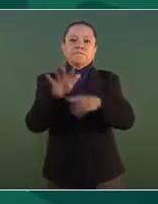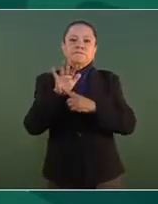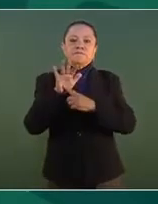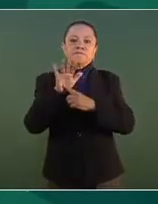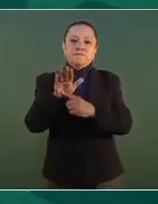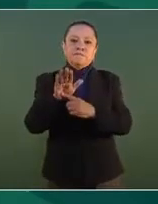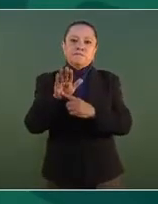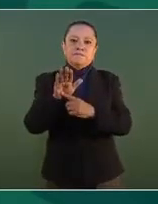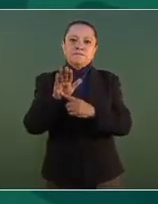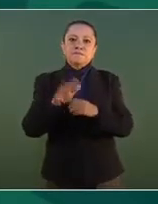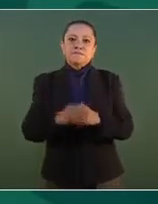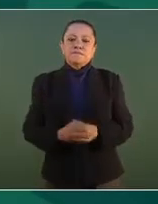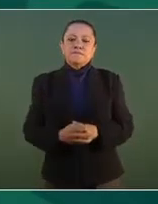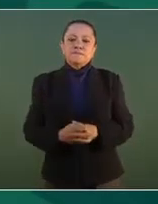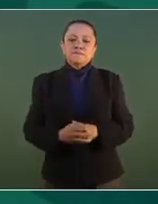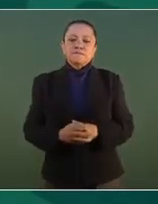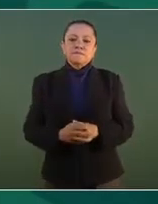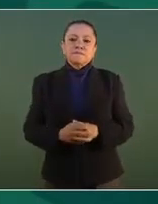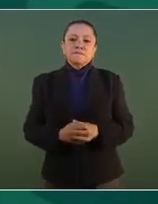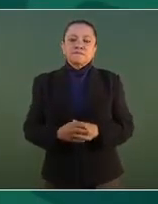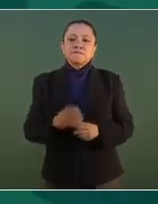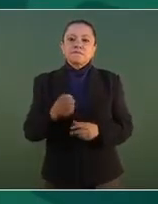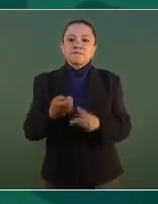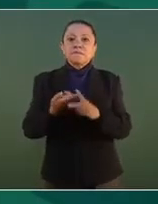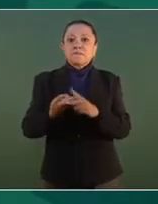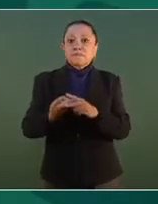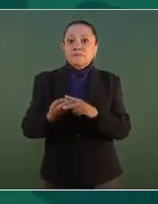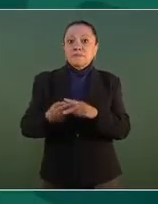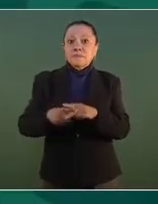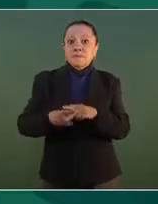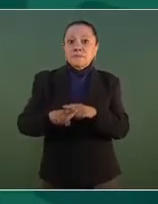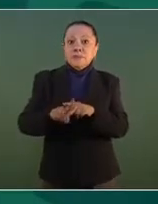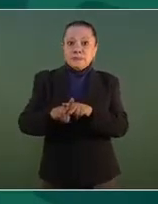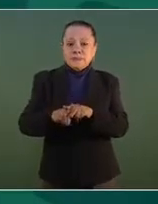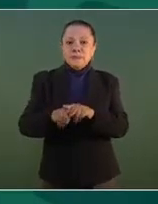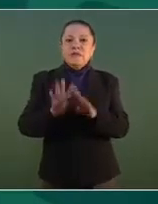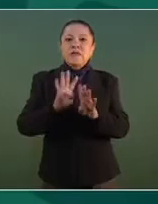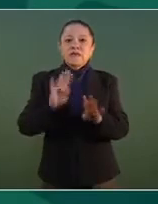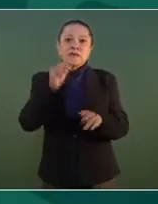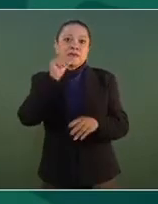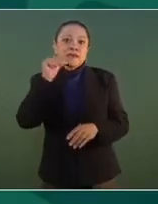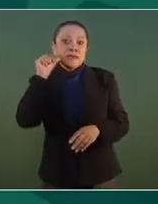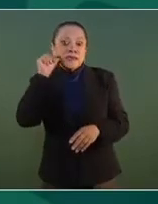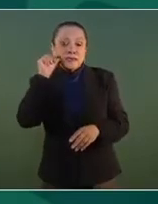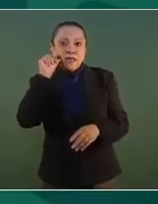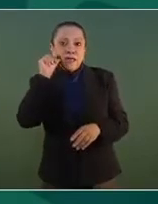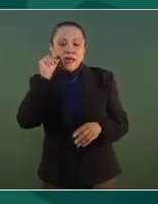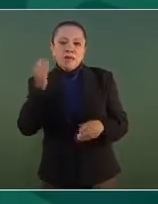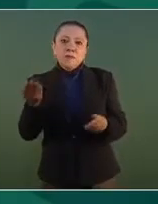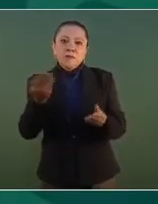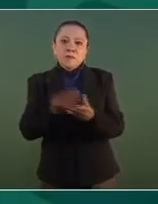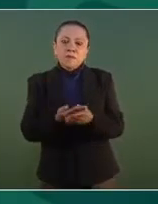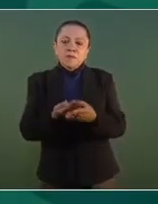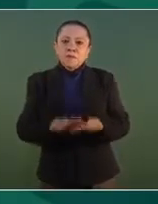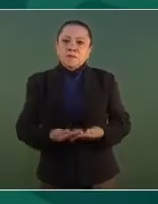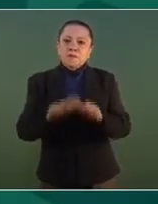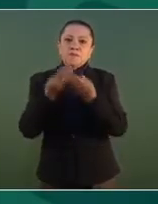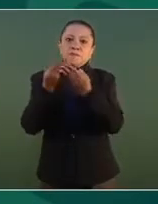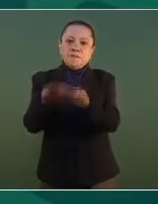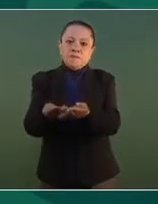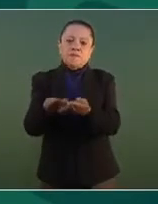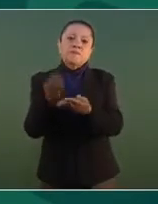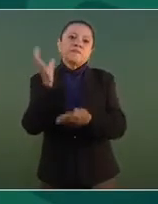iniciativa que se envió desde ayer al Congreso